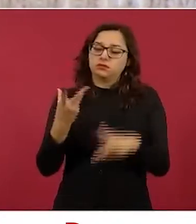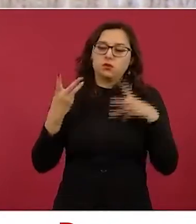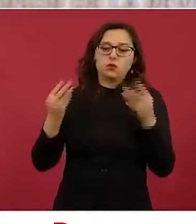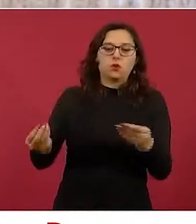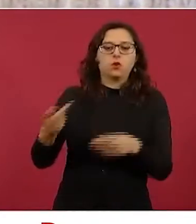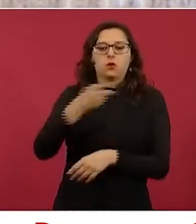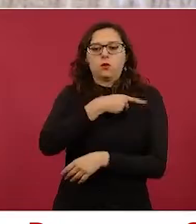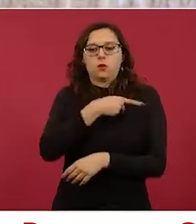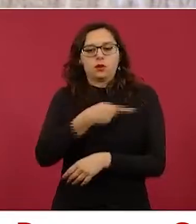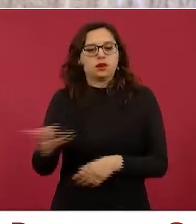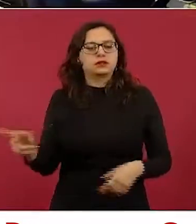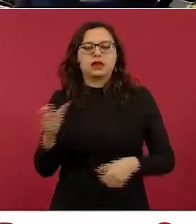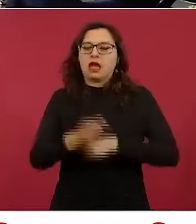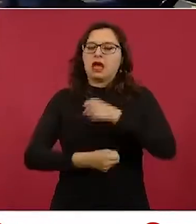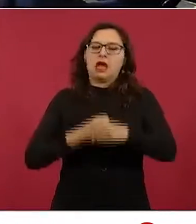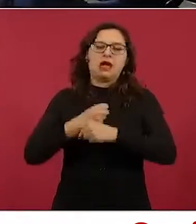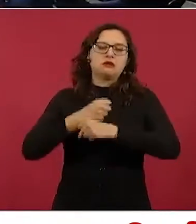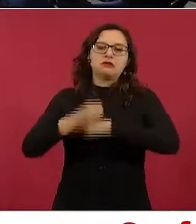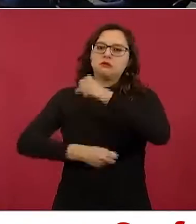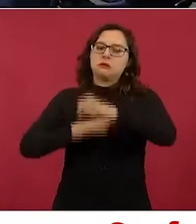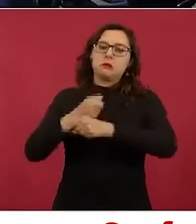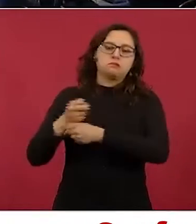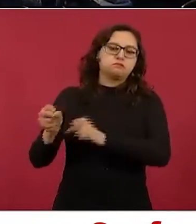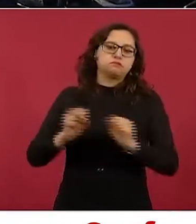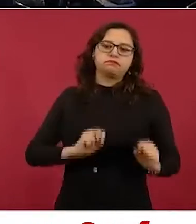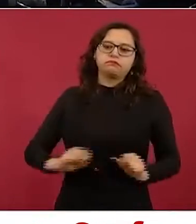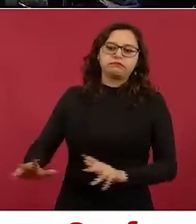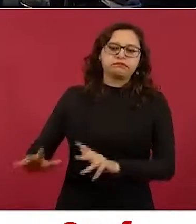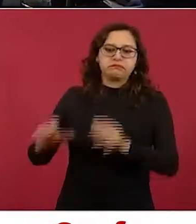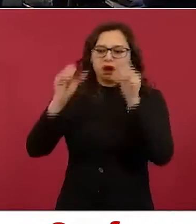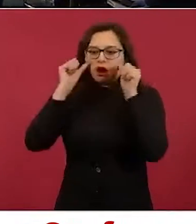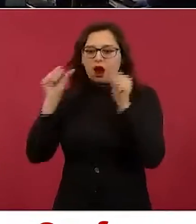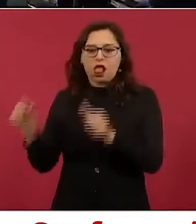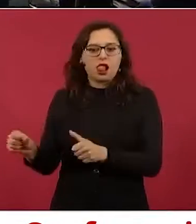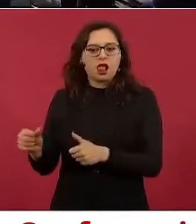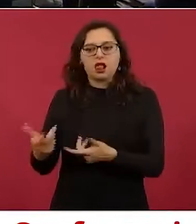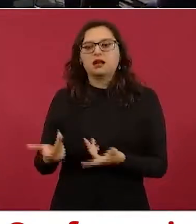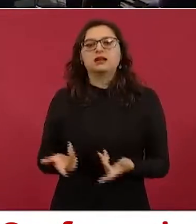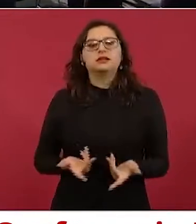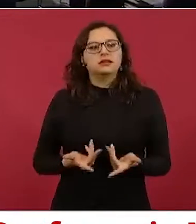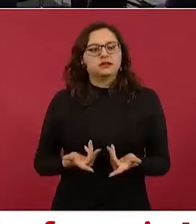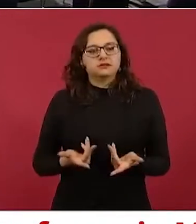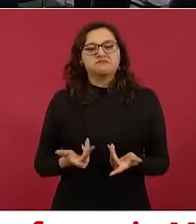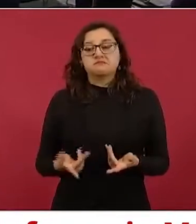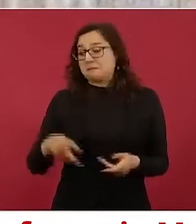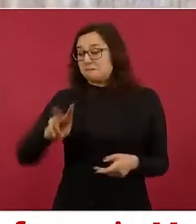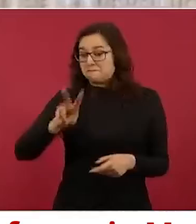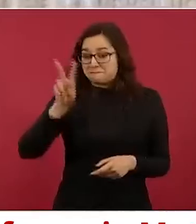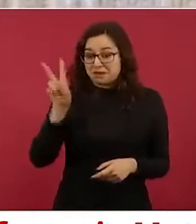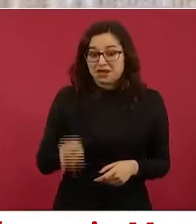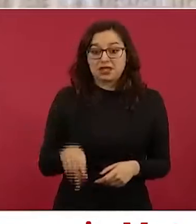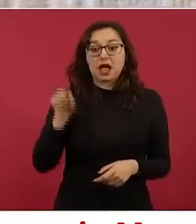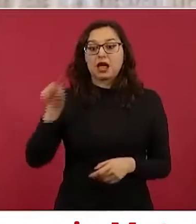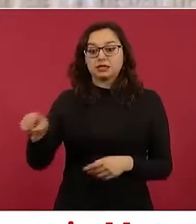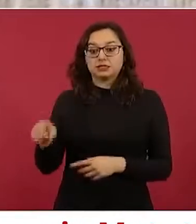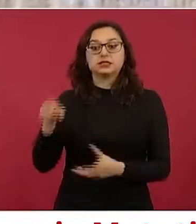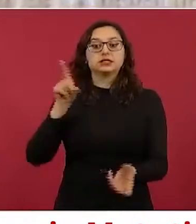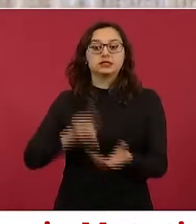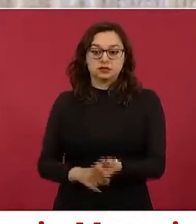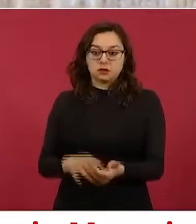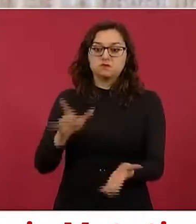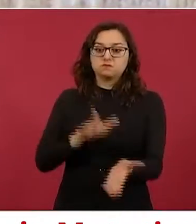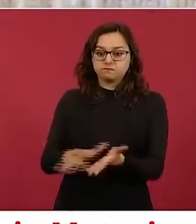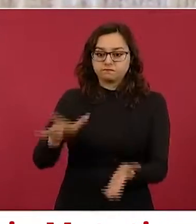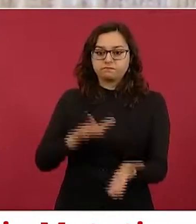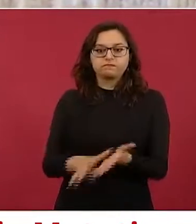de abandono, de marginación. Es de los estados que más apoyo está recibiendo de la